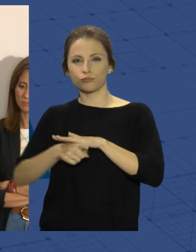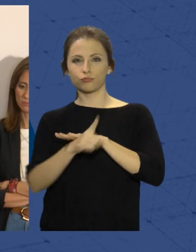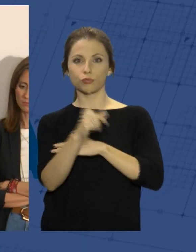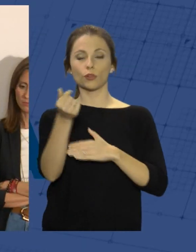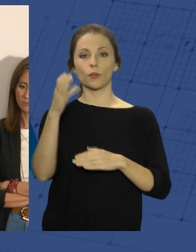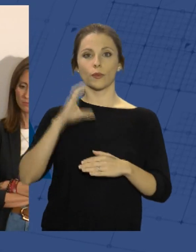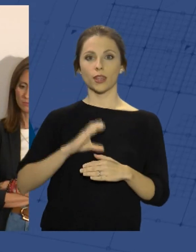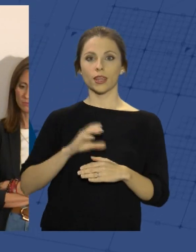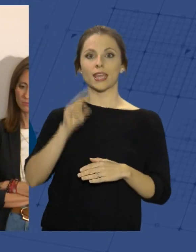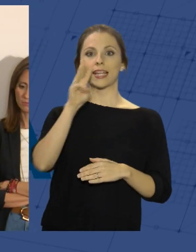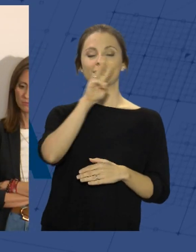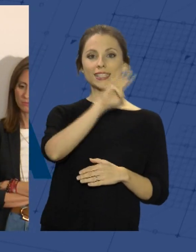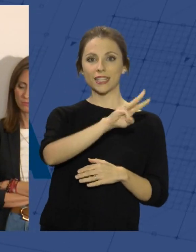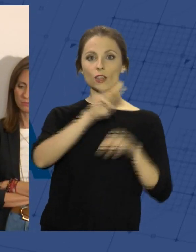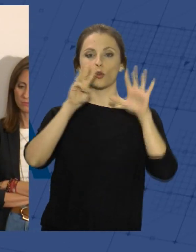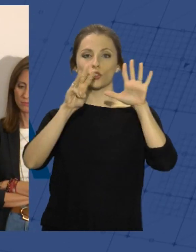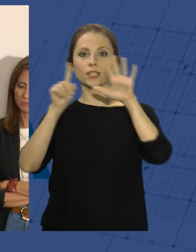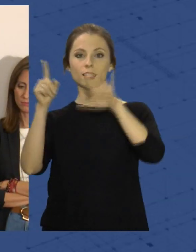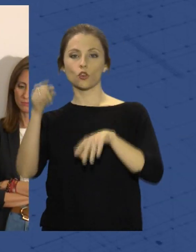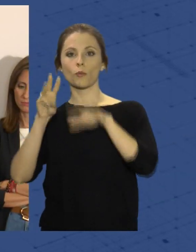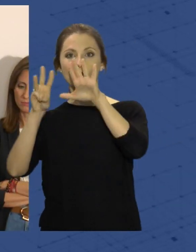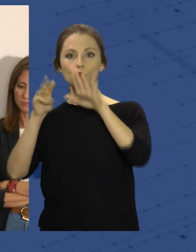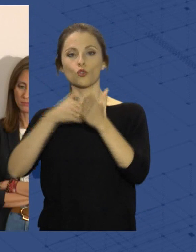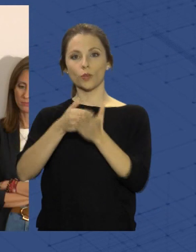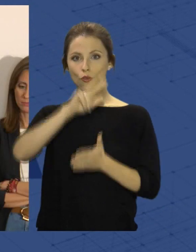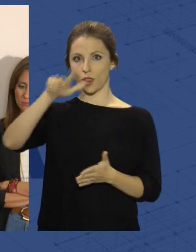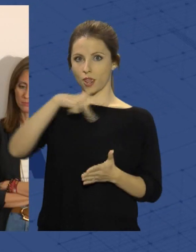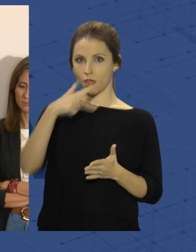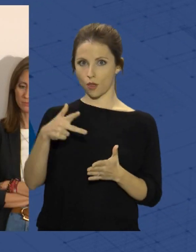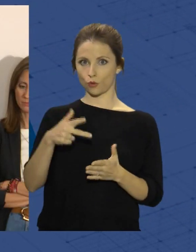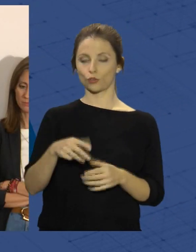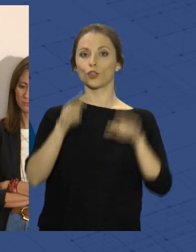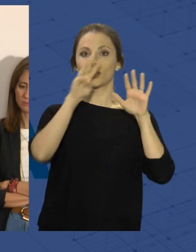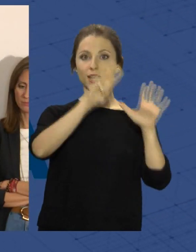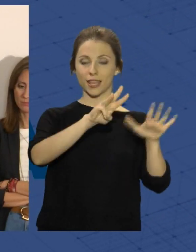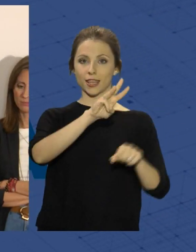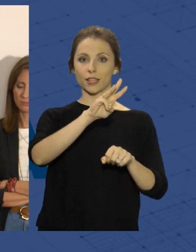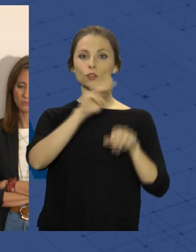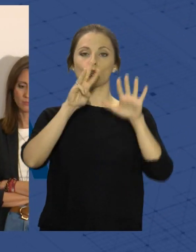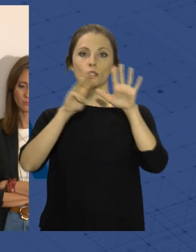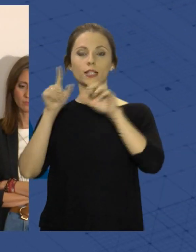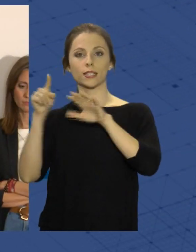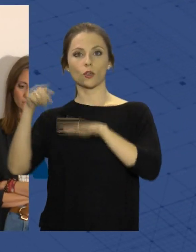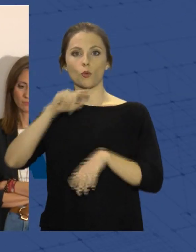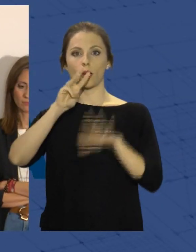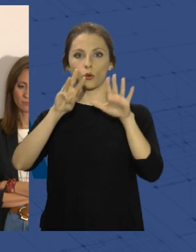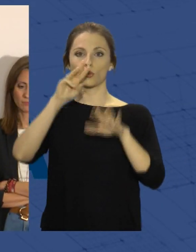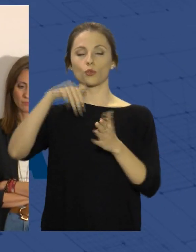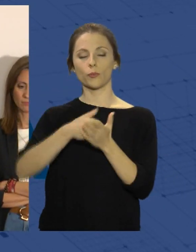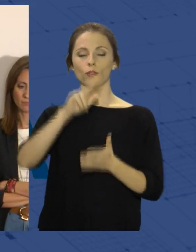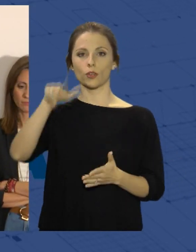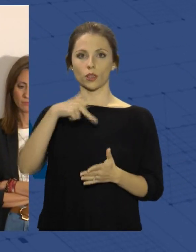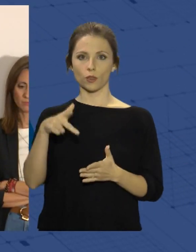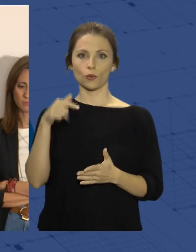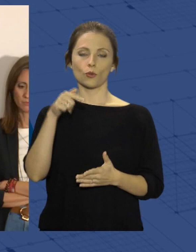de 386,8 millones de euros, 386,8 millones de euros, que son